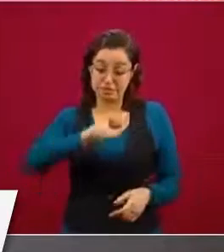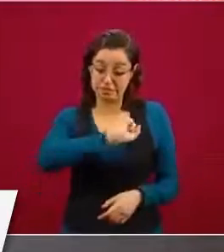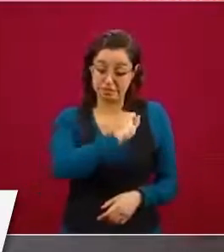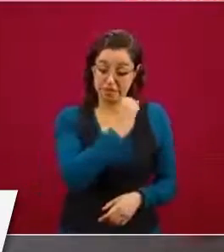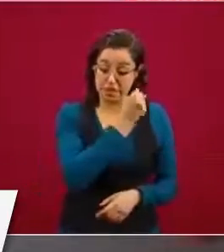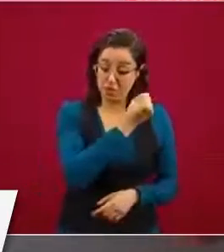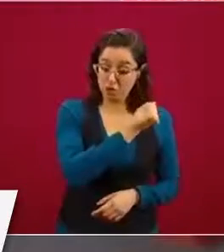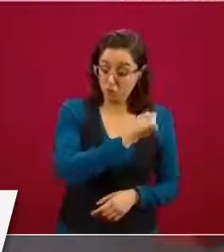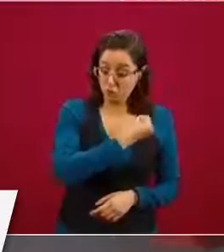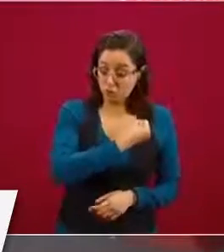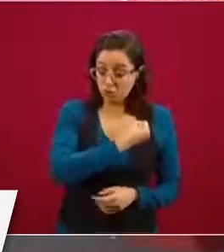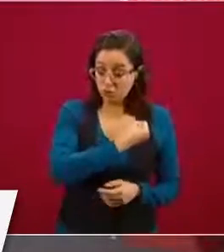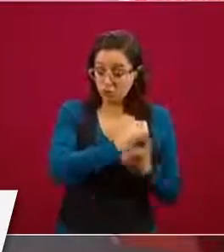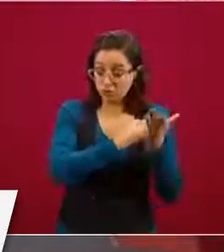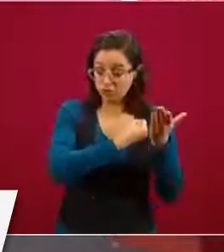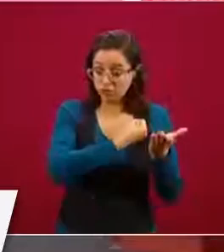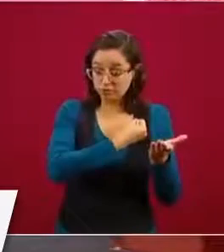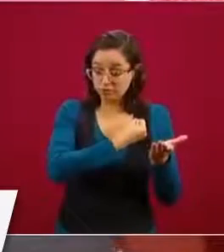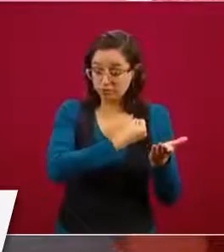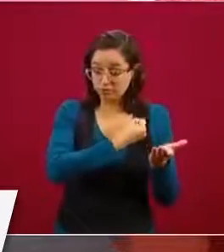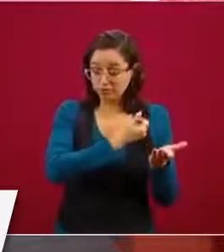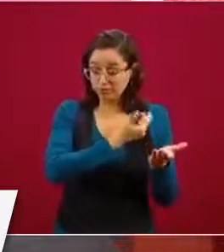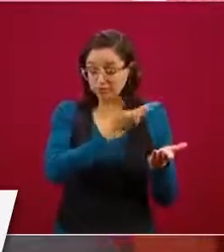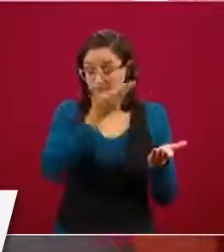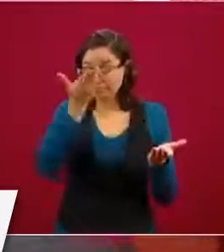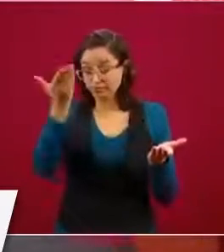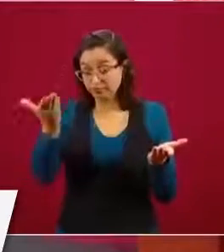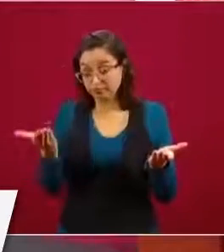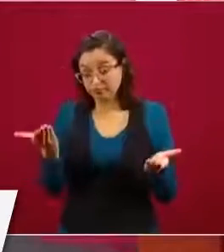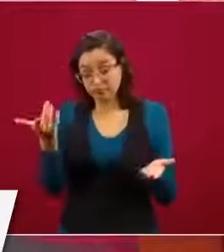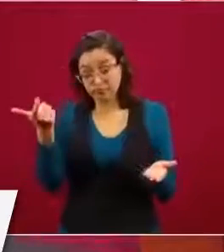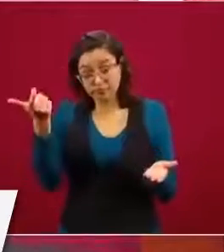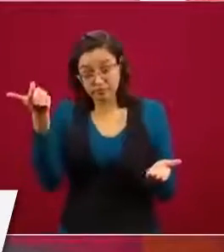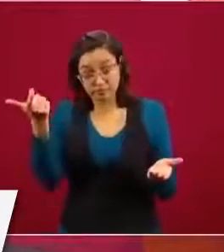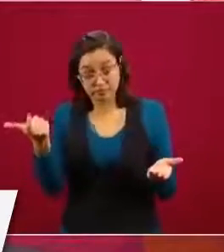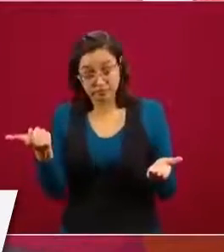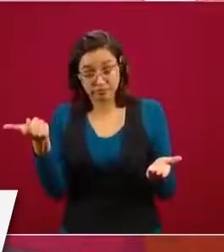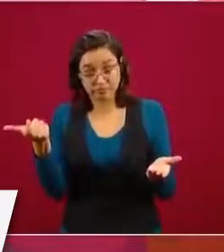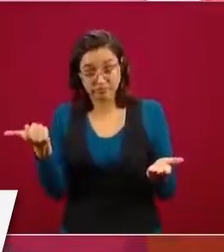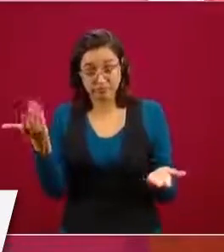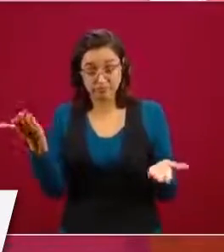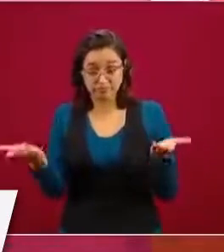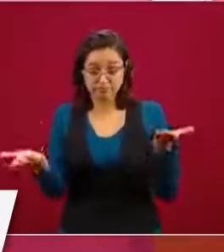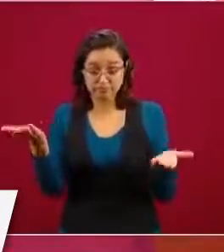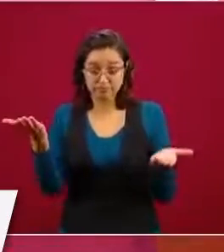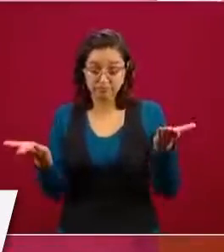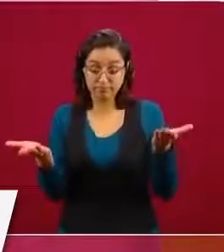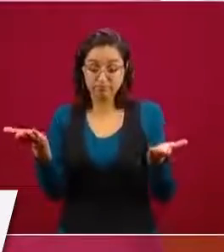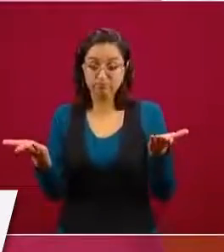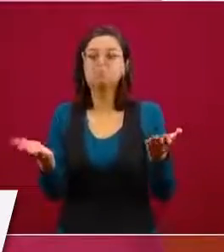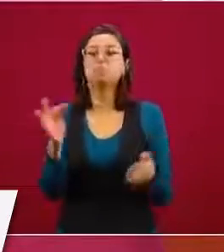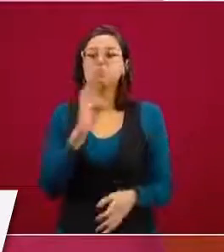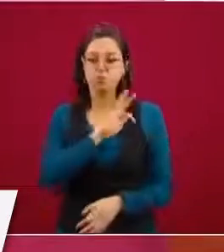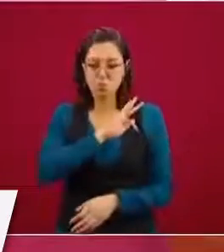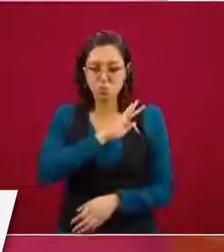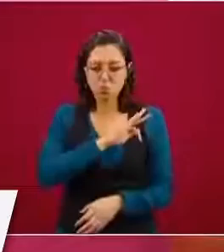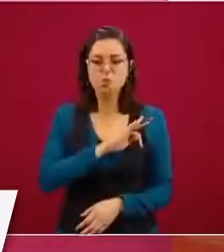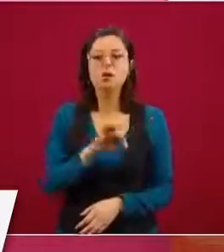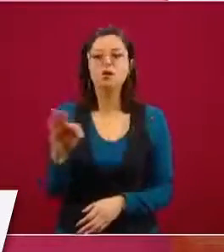y lo económico. Y si se puede,